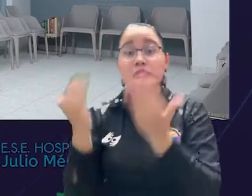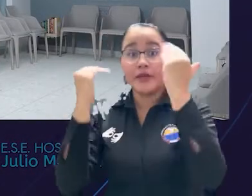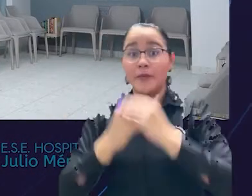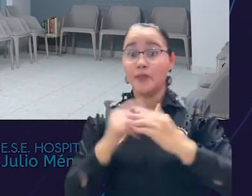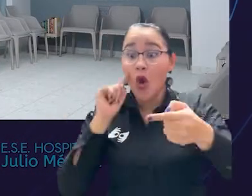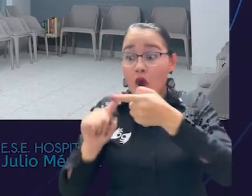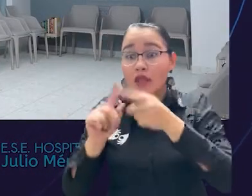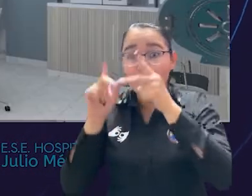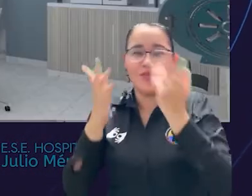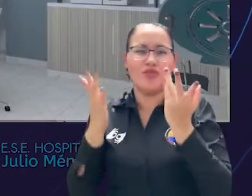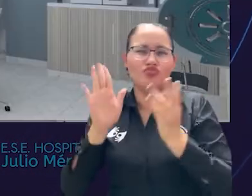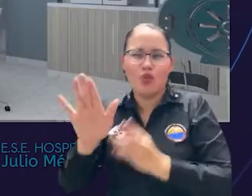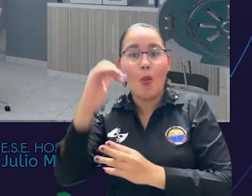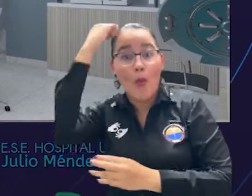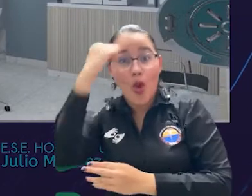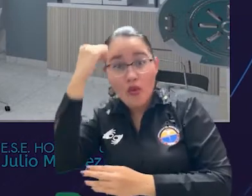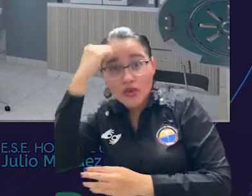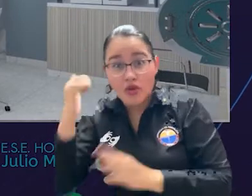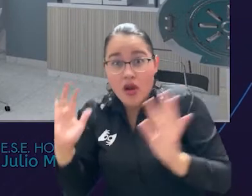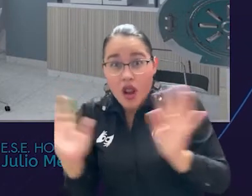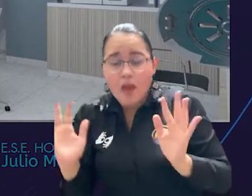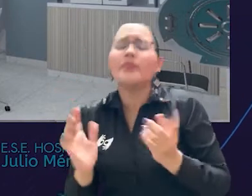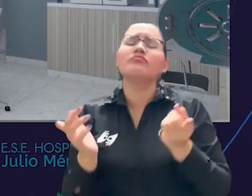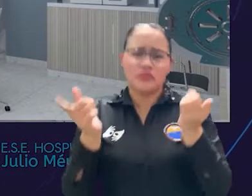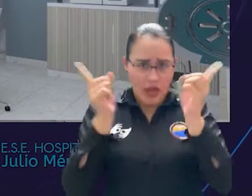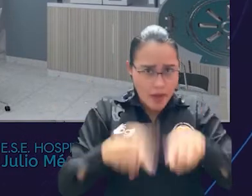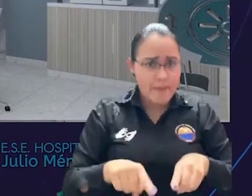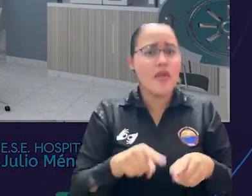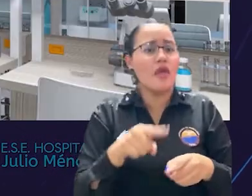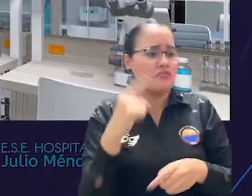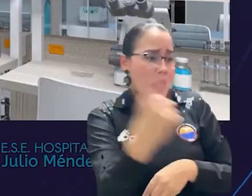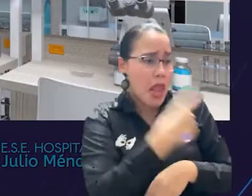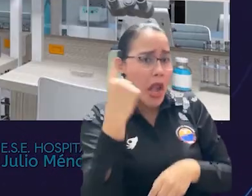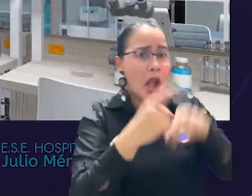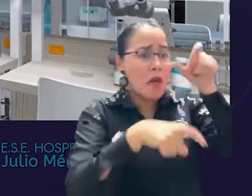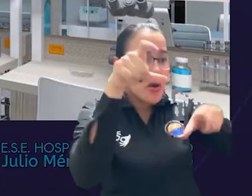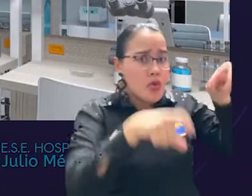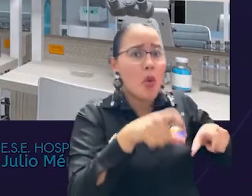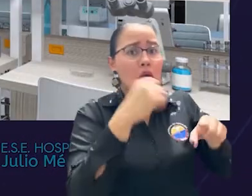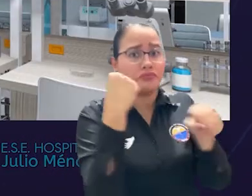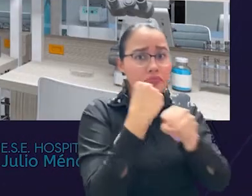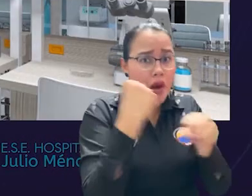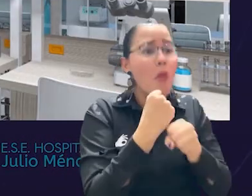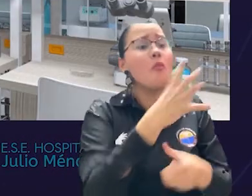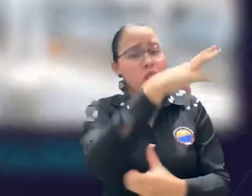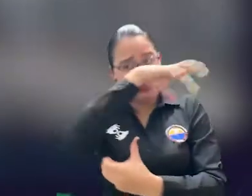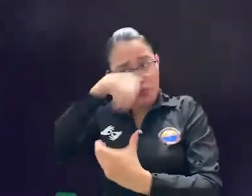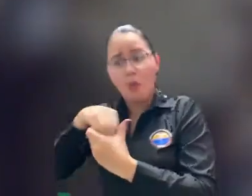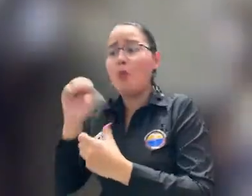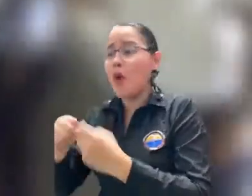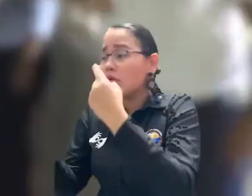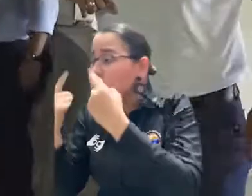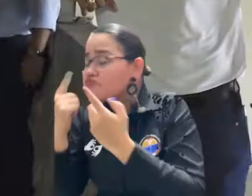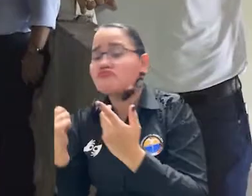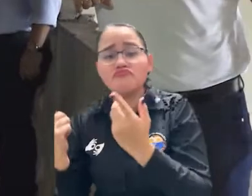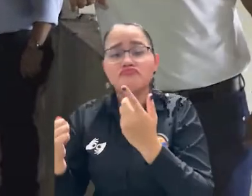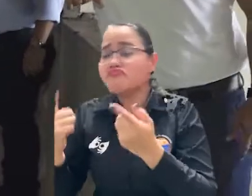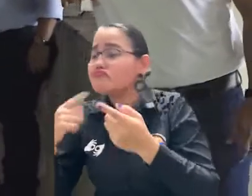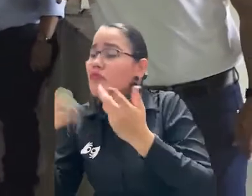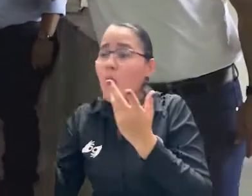no solamente para nuestros docentes, sino también para el personal del mismo hospital y los espacios del bienestar para los internos.